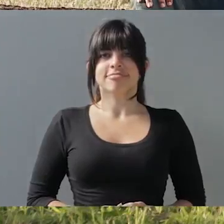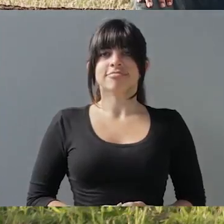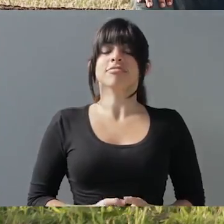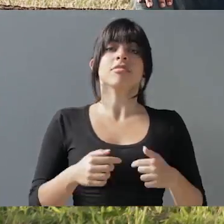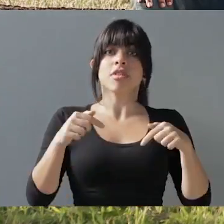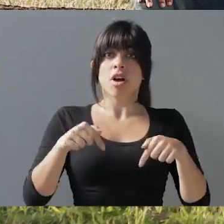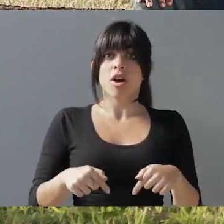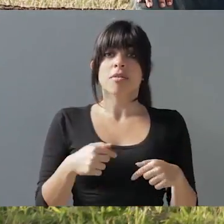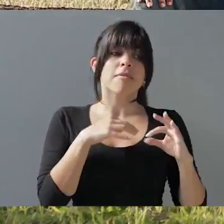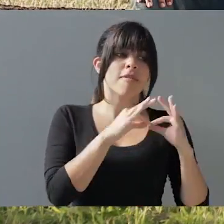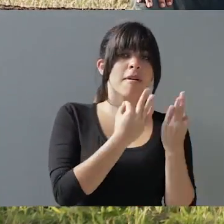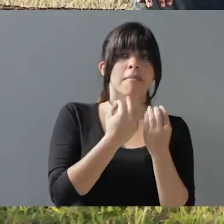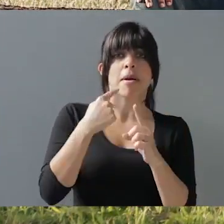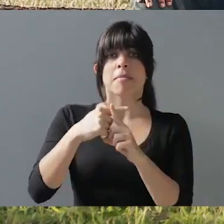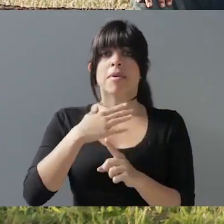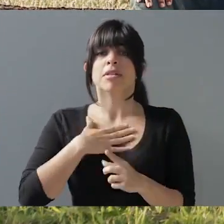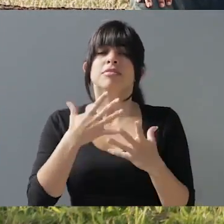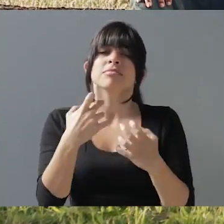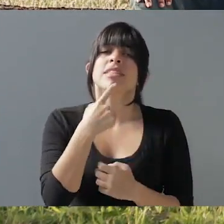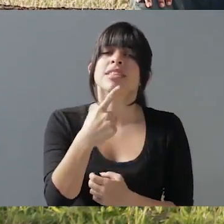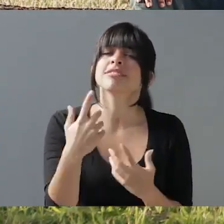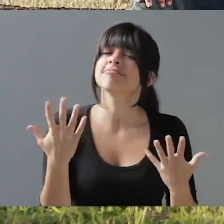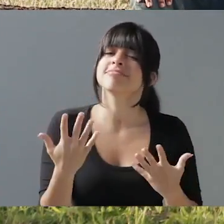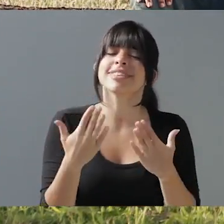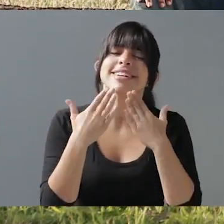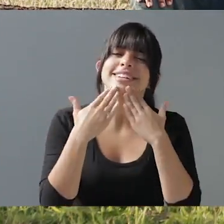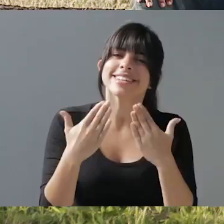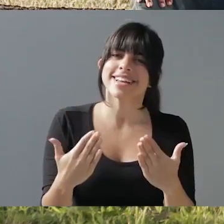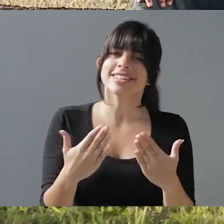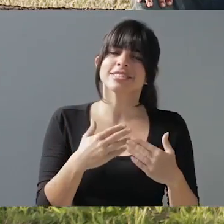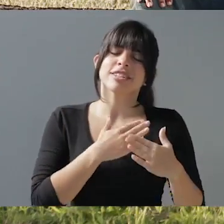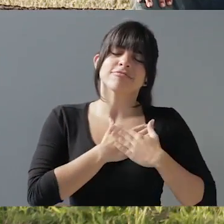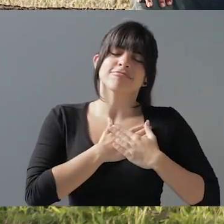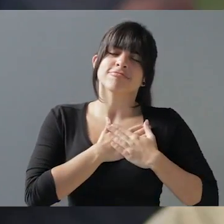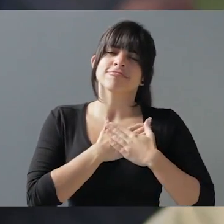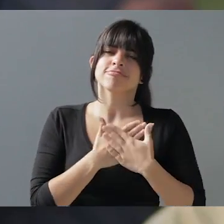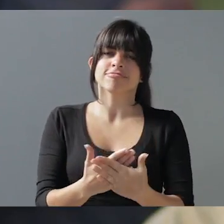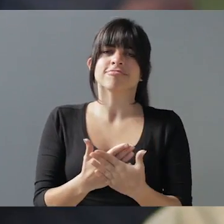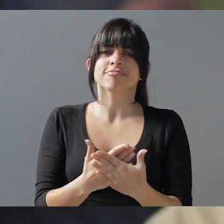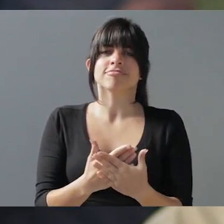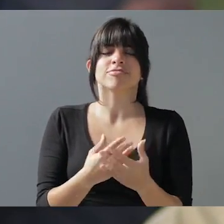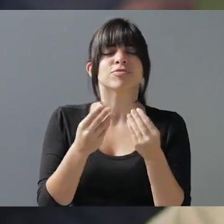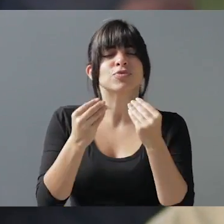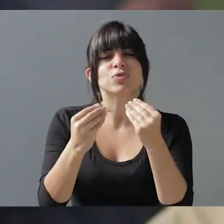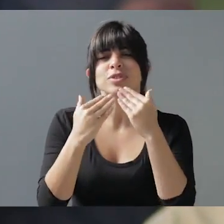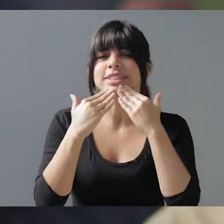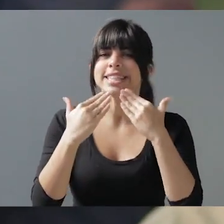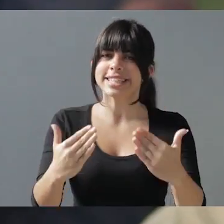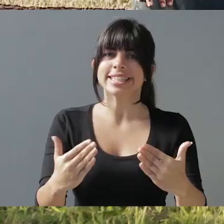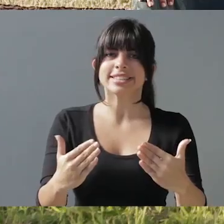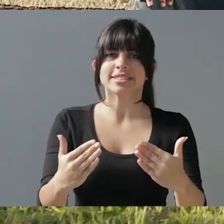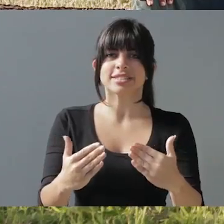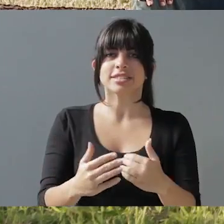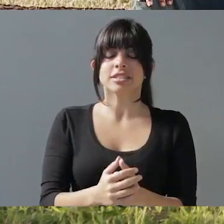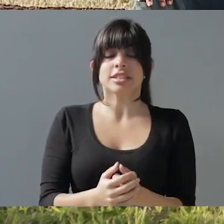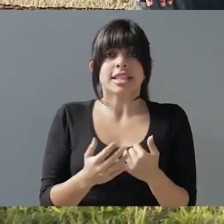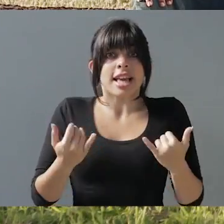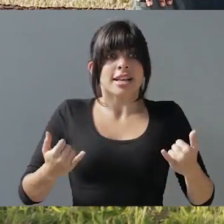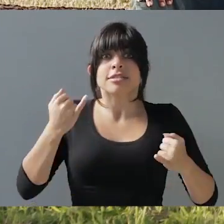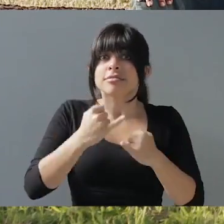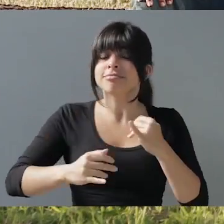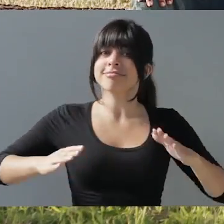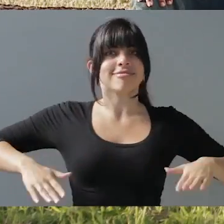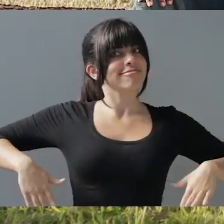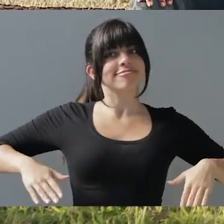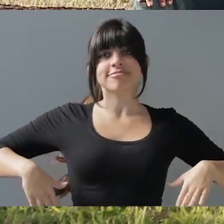Hoy, mi familia y yo queremos decirle gracias. De todo corazón, muchas gracias. Esto no ha